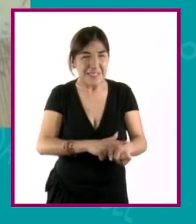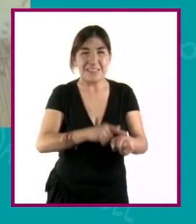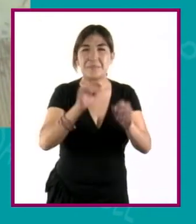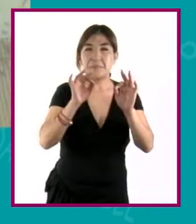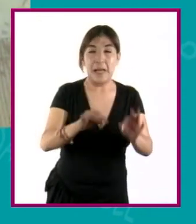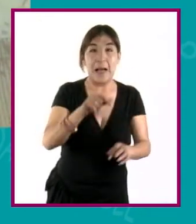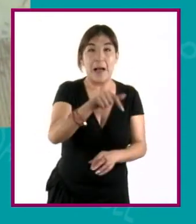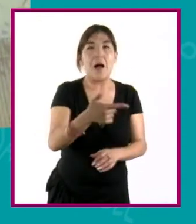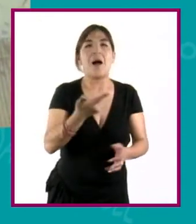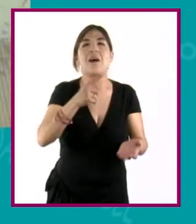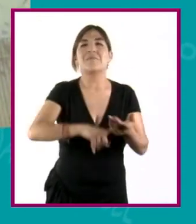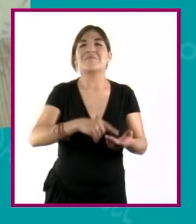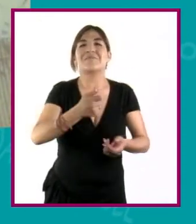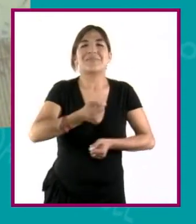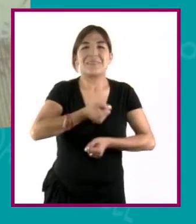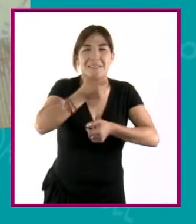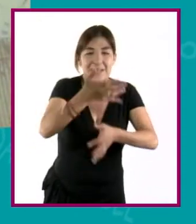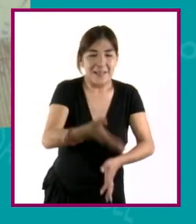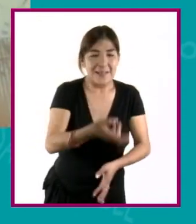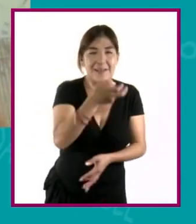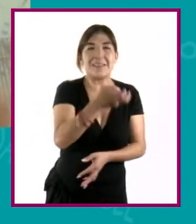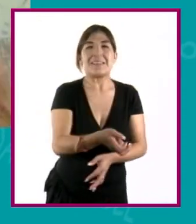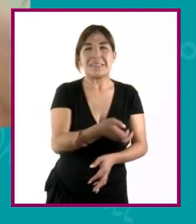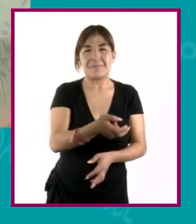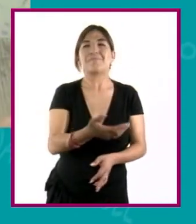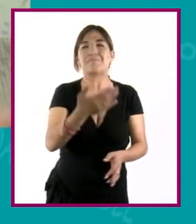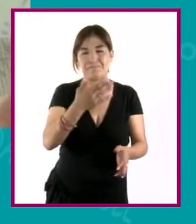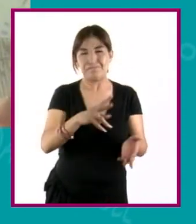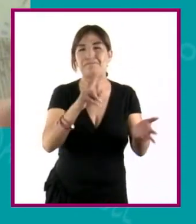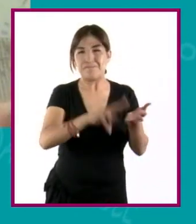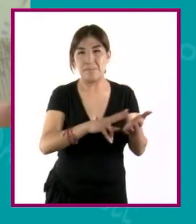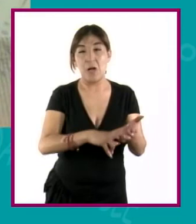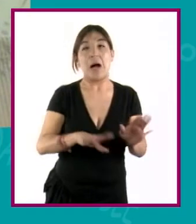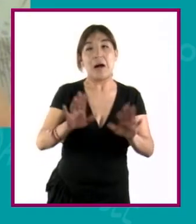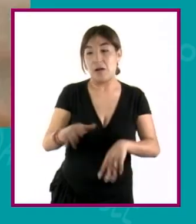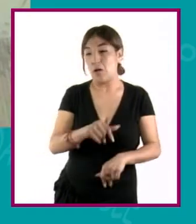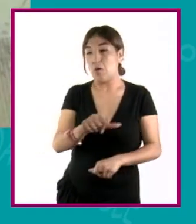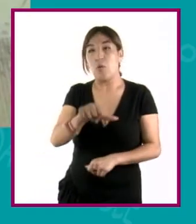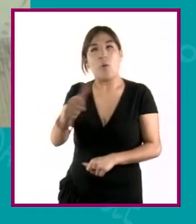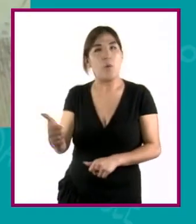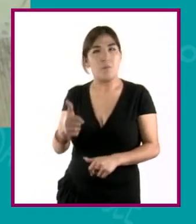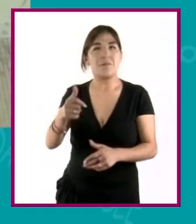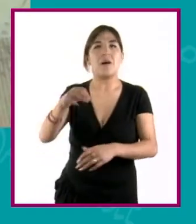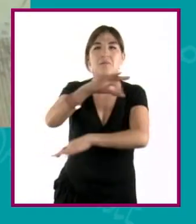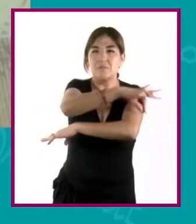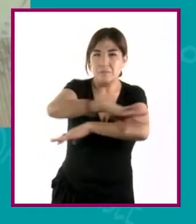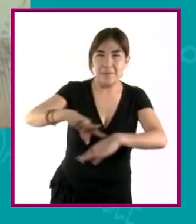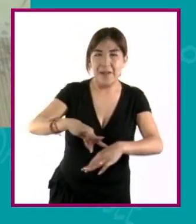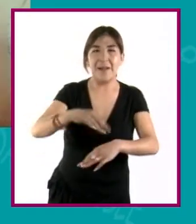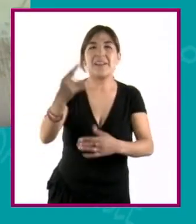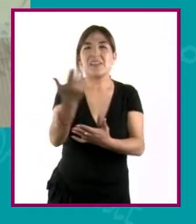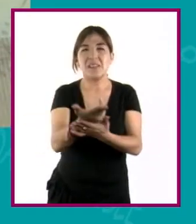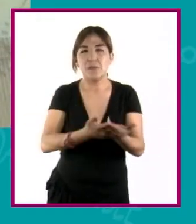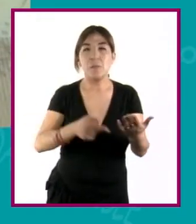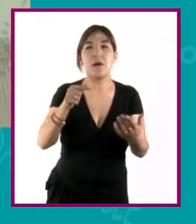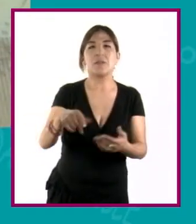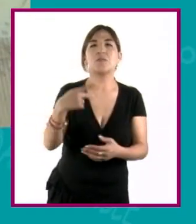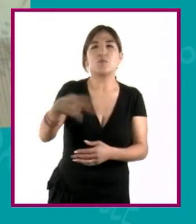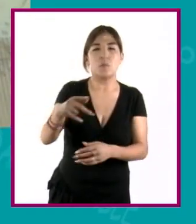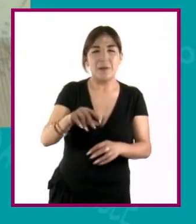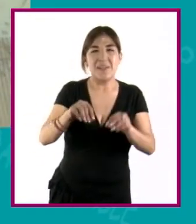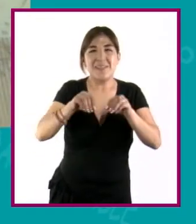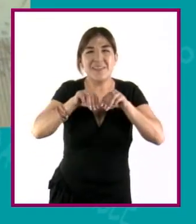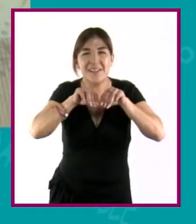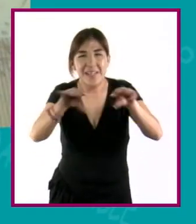elementos expresivos que vale la pena aquilatar. Y hay otros en donde, por la claridad o la definición del